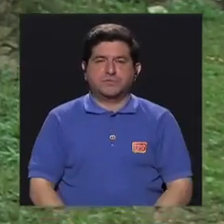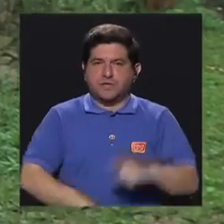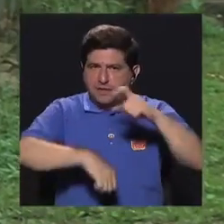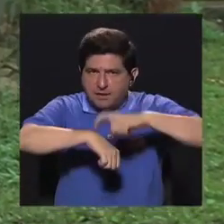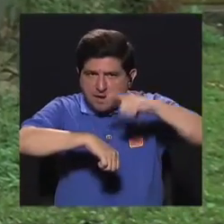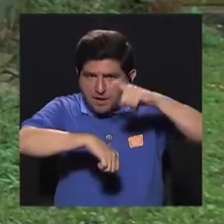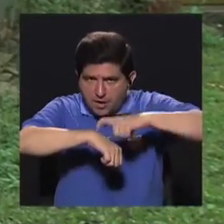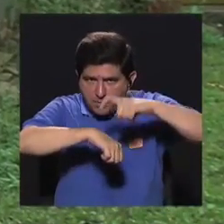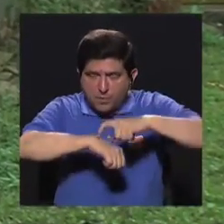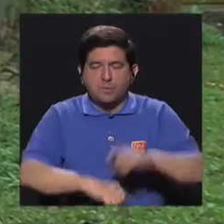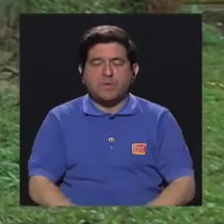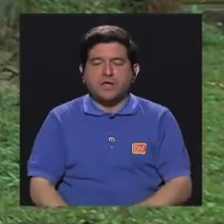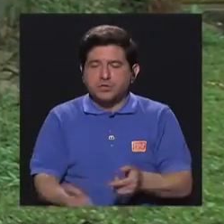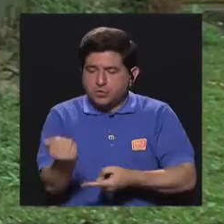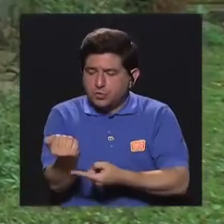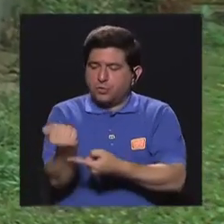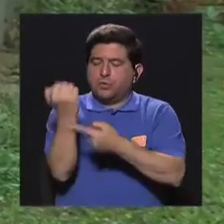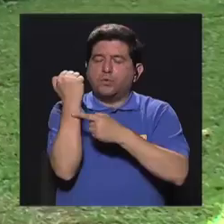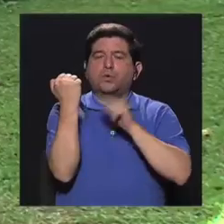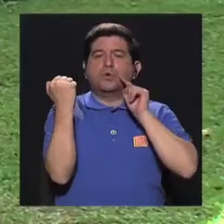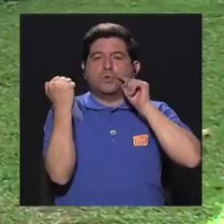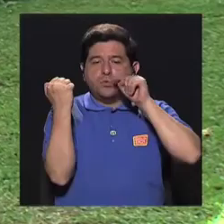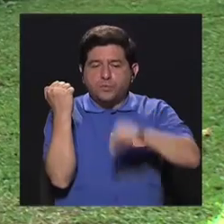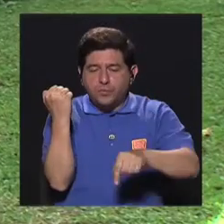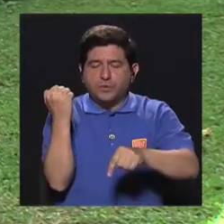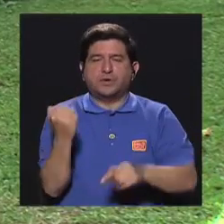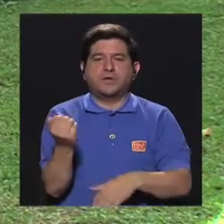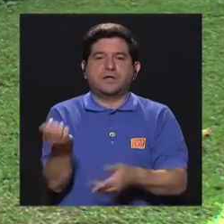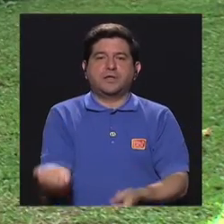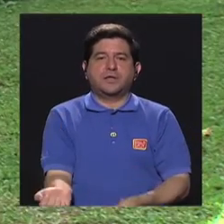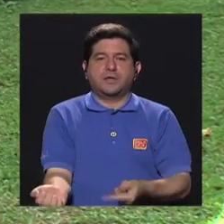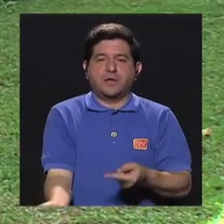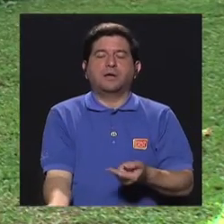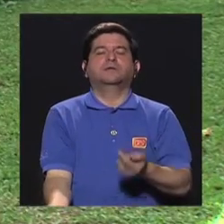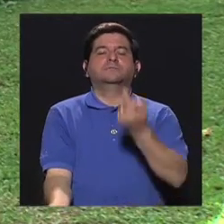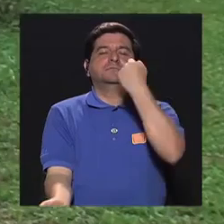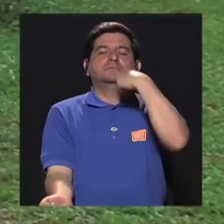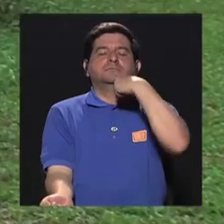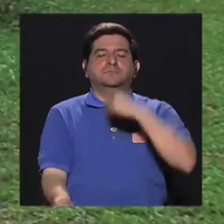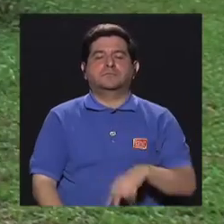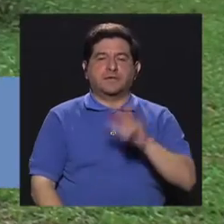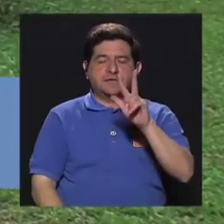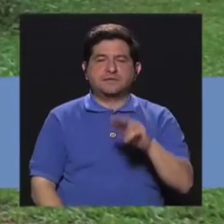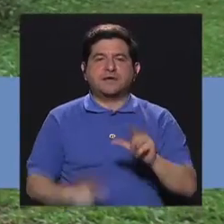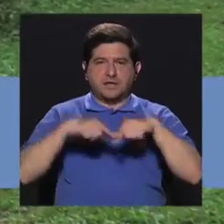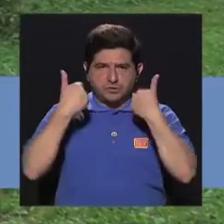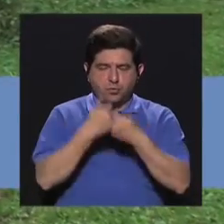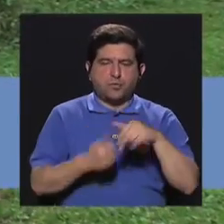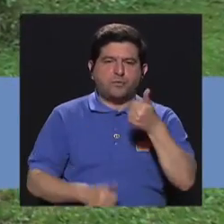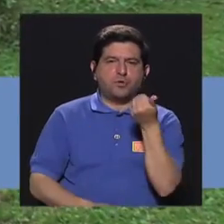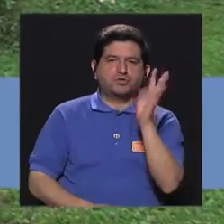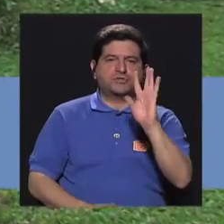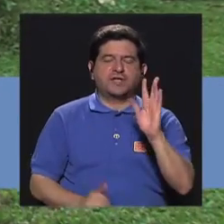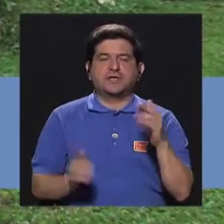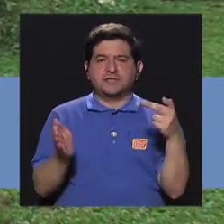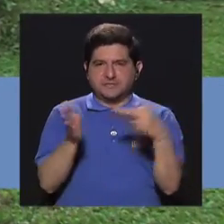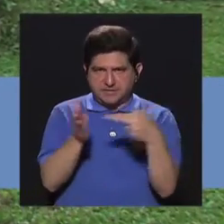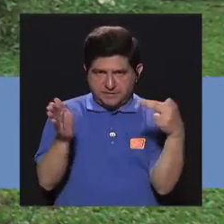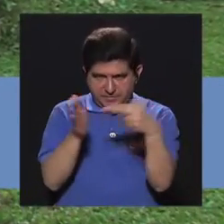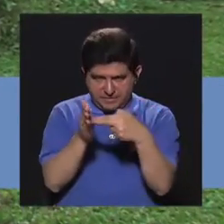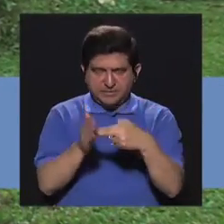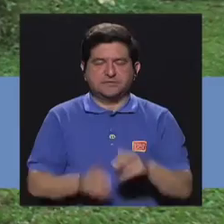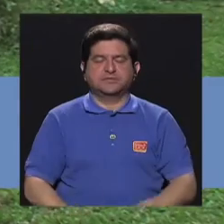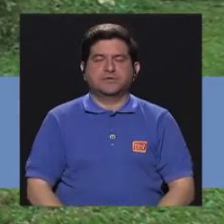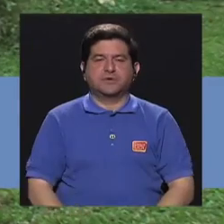estamos subiendo, estamos botando el aire y aquí tomamos el aire. Podemos hacer tres series de 15 a 20